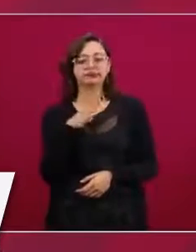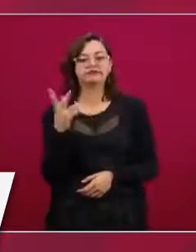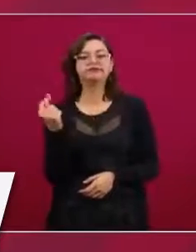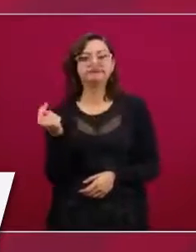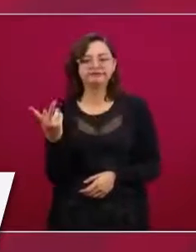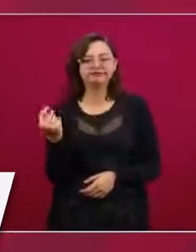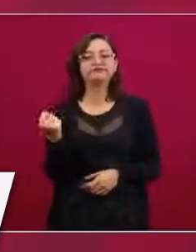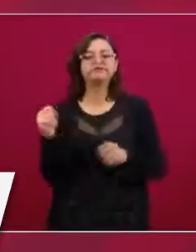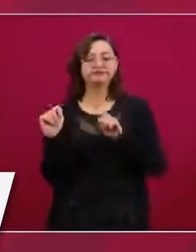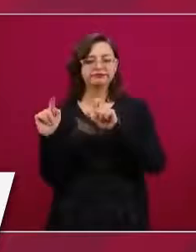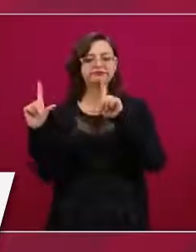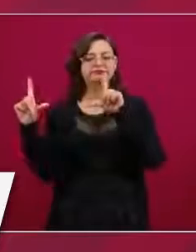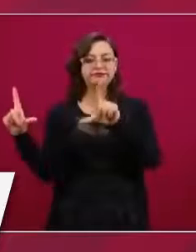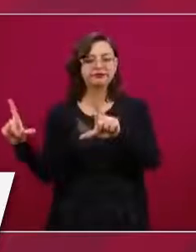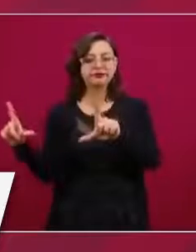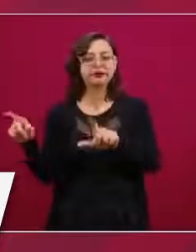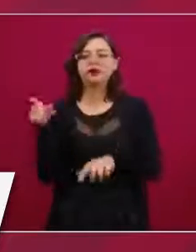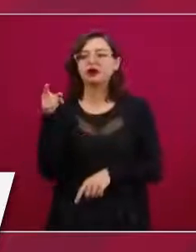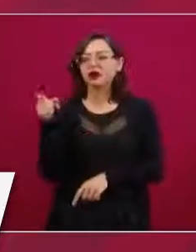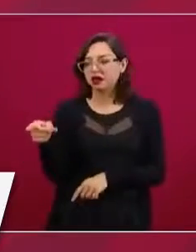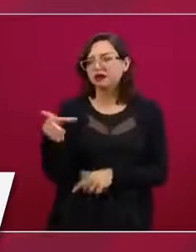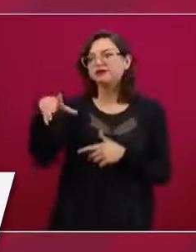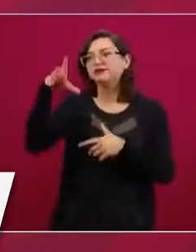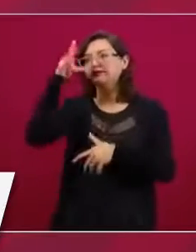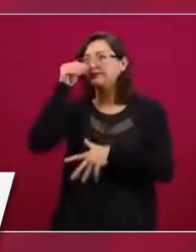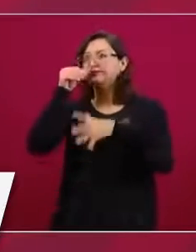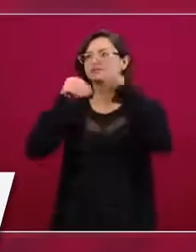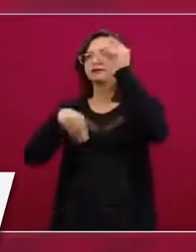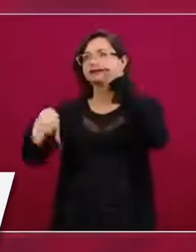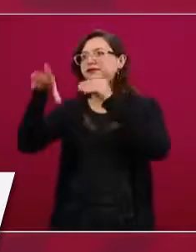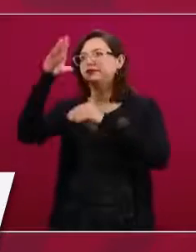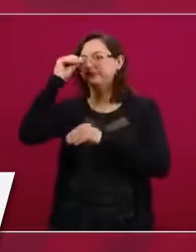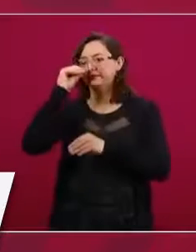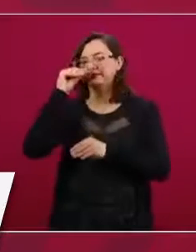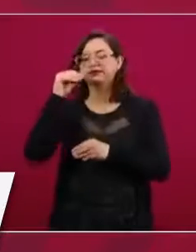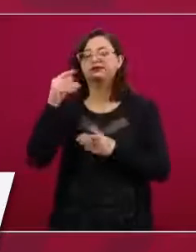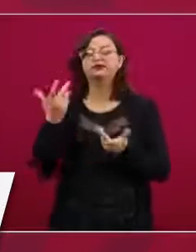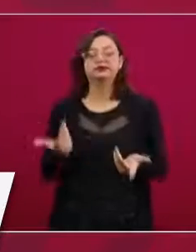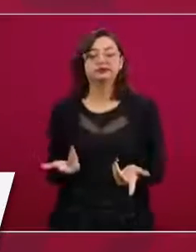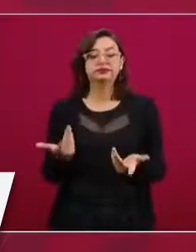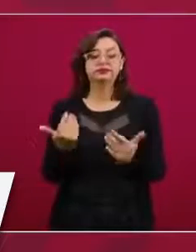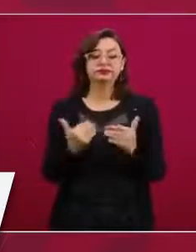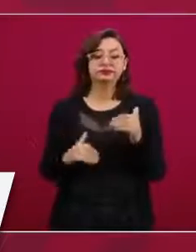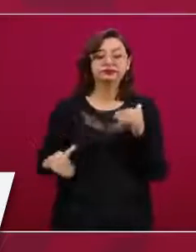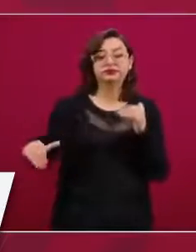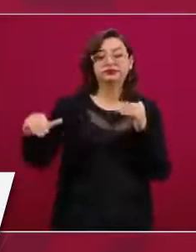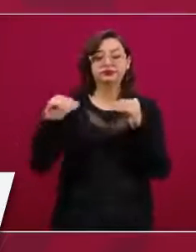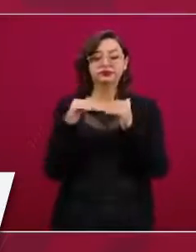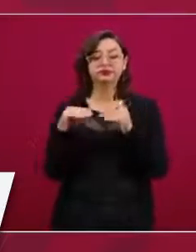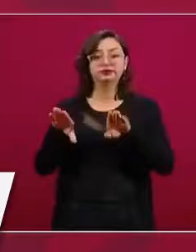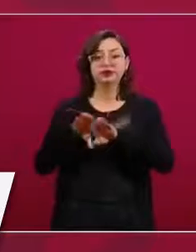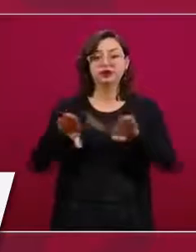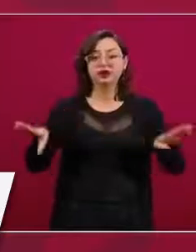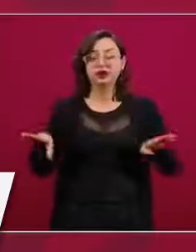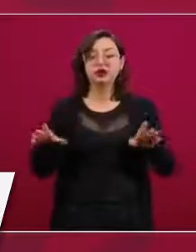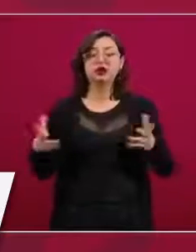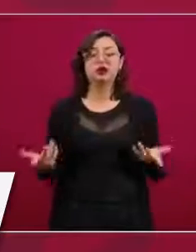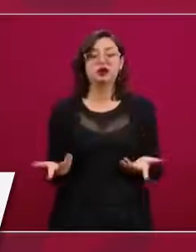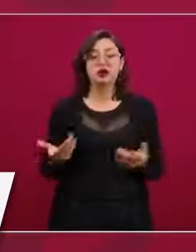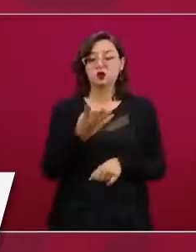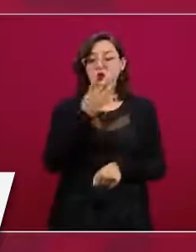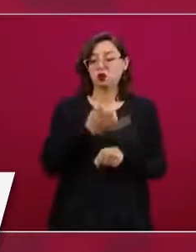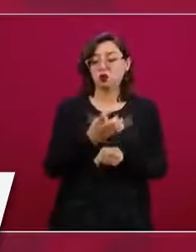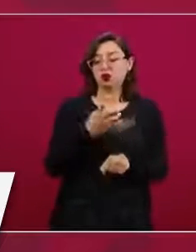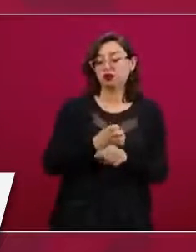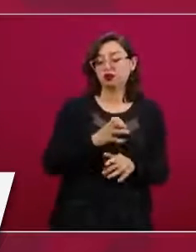ahí estamos aprendiendo a aprender. Y la equidad, como es la norma de la Cuarta Transformación,